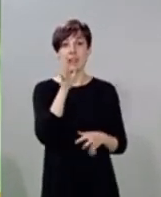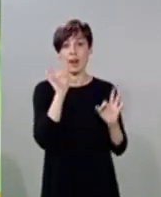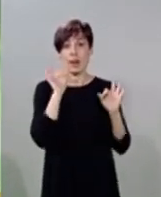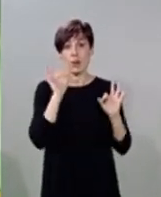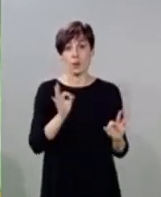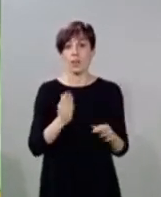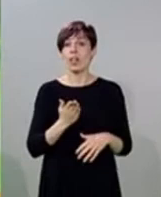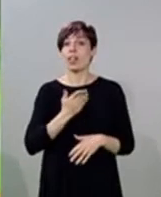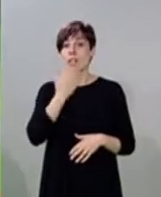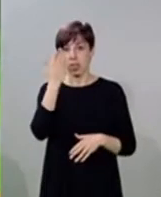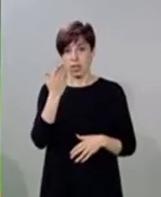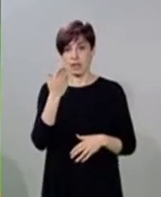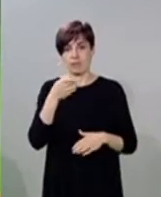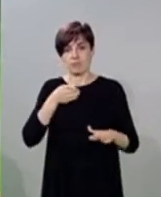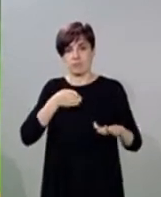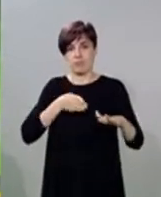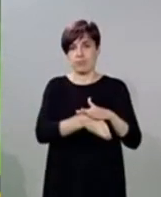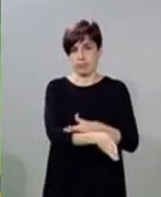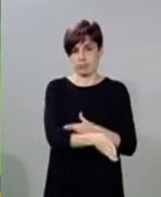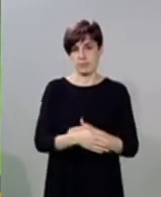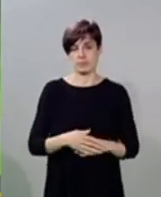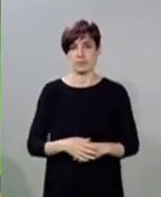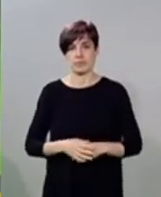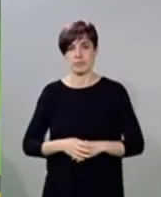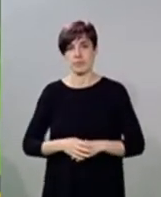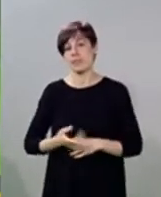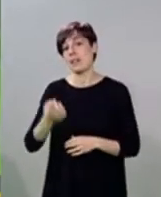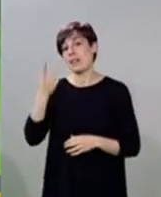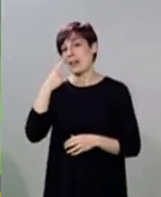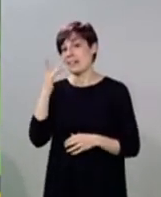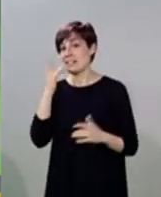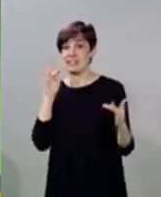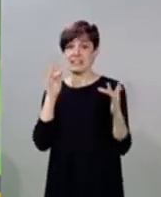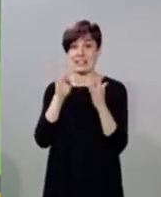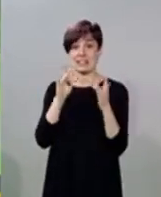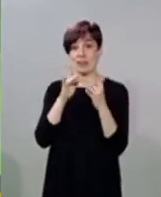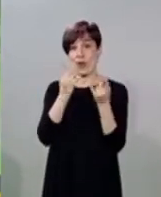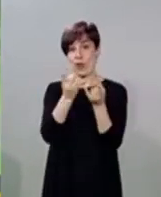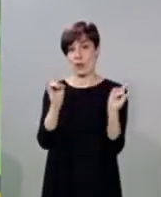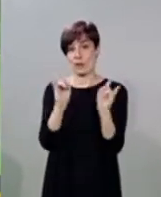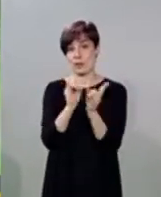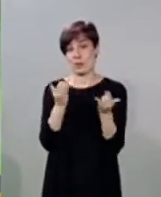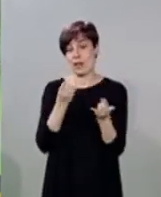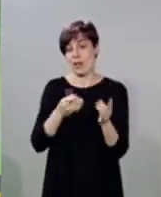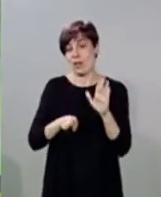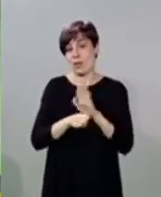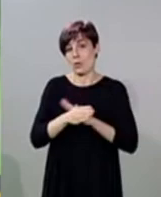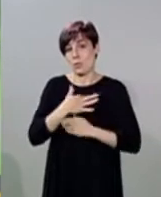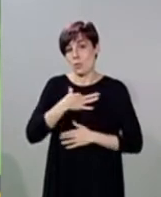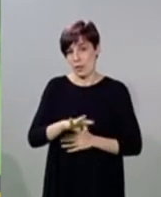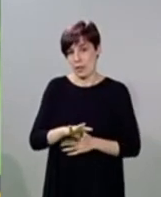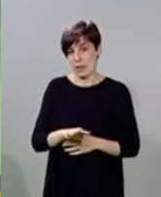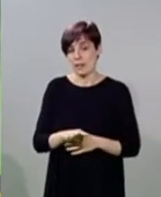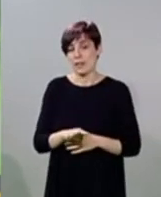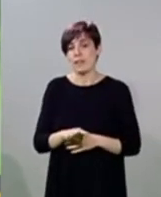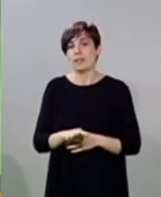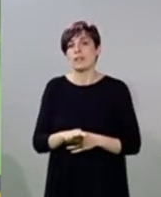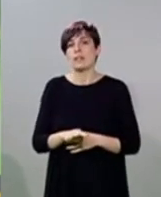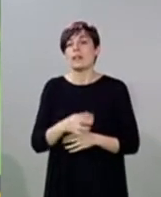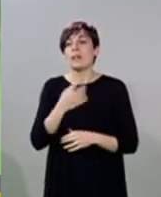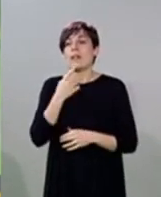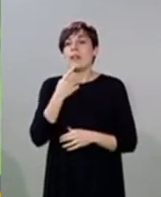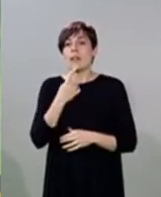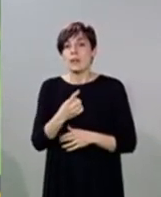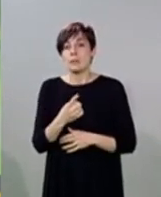República. Sí, estamos en estos momentos. Bueno, a ver si podemos mantener esa cobertura, esa conexión que tenemos con vosotros. Como decimos,